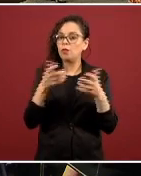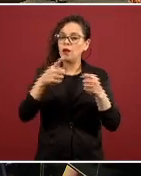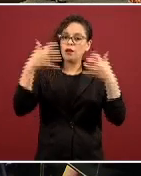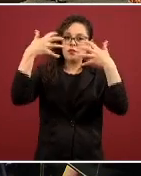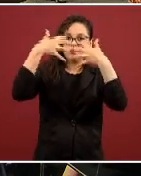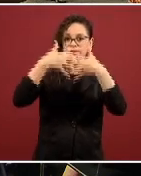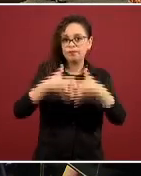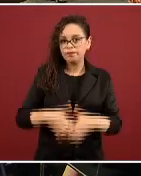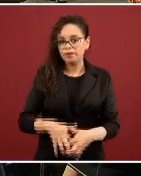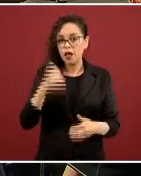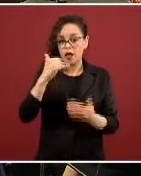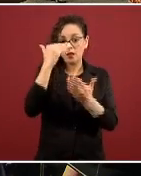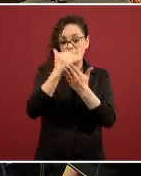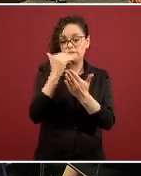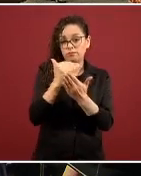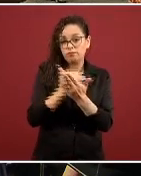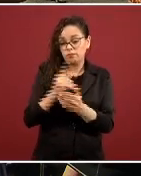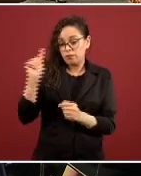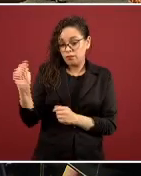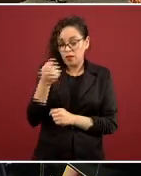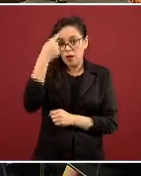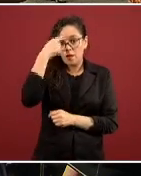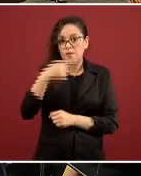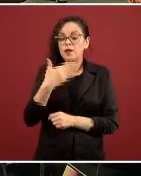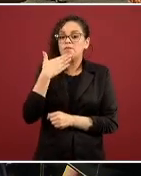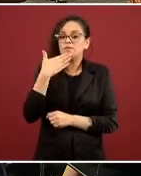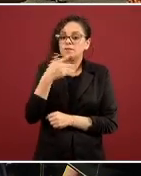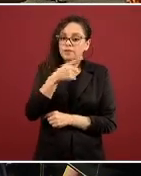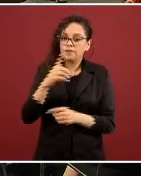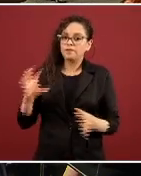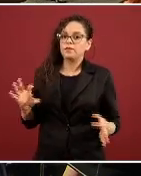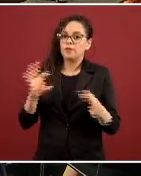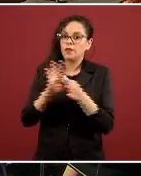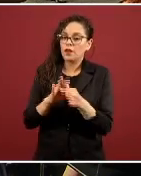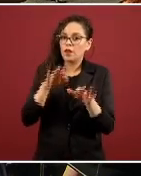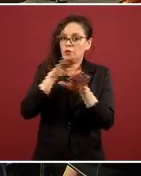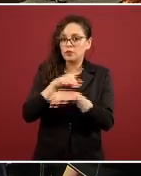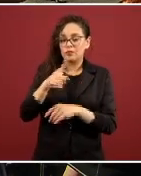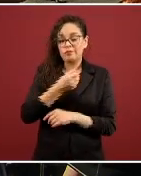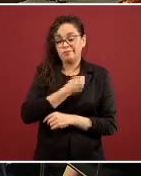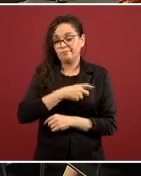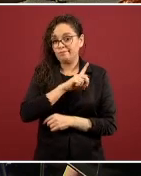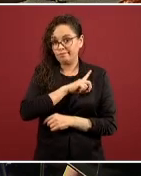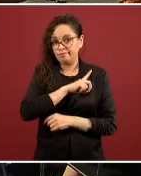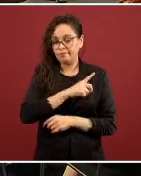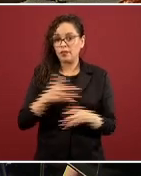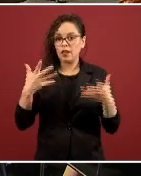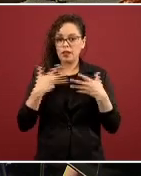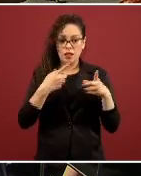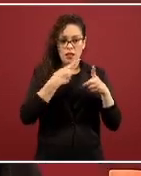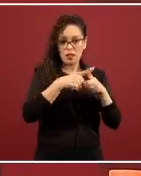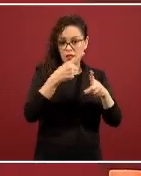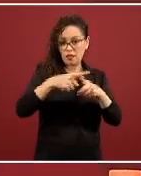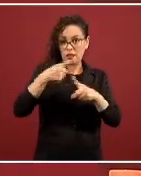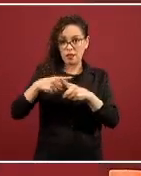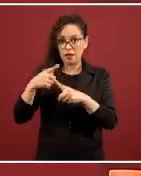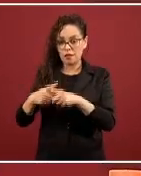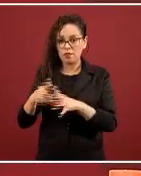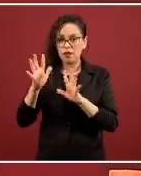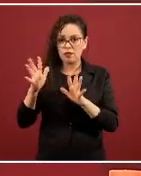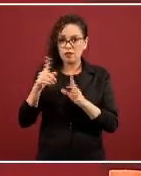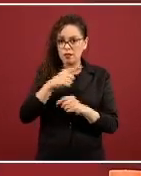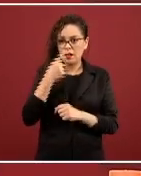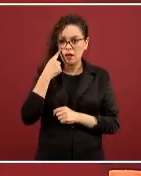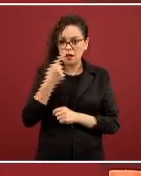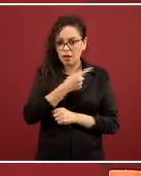especificaciones técnicas para que sean las correctas. Entonces, de los distintos prototipos, y lo regreso a los comités